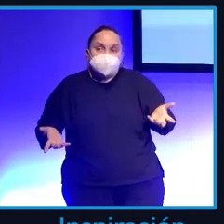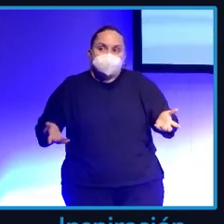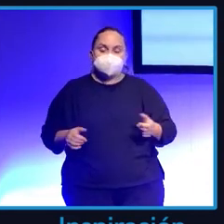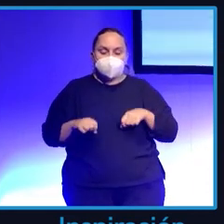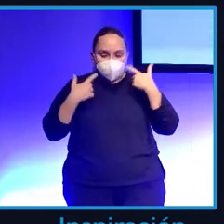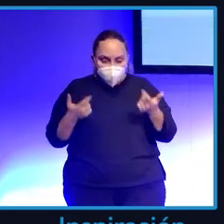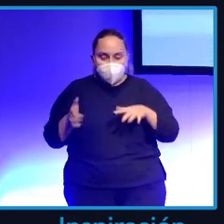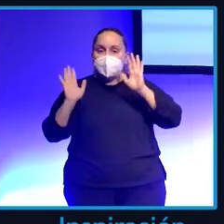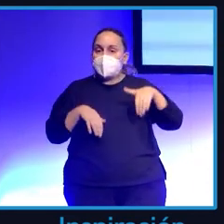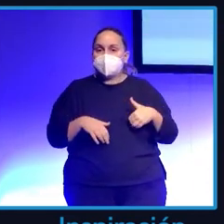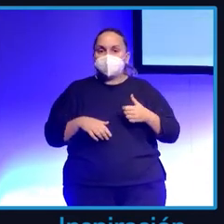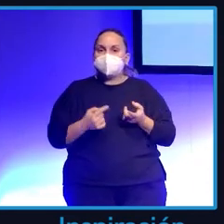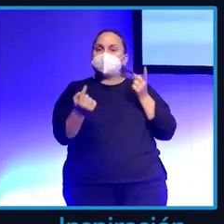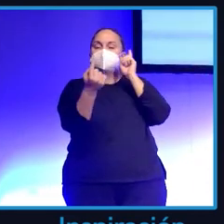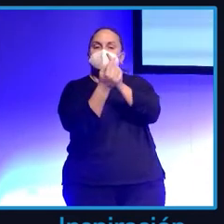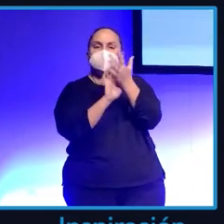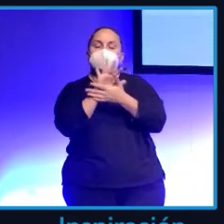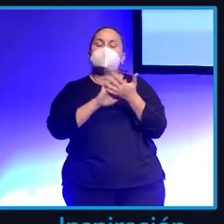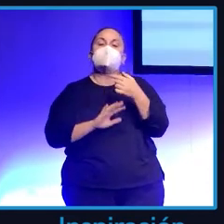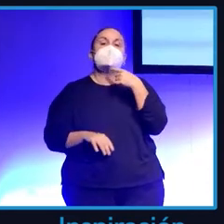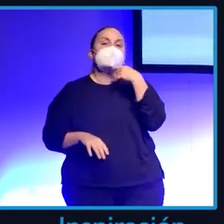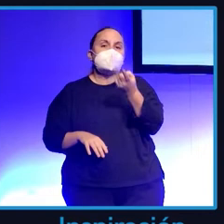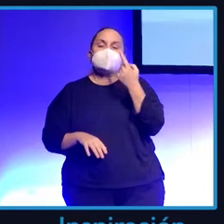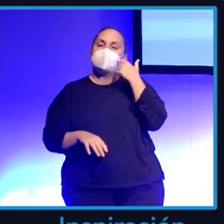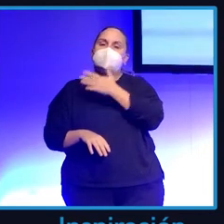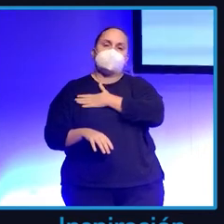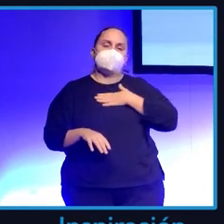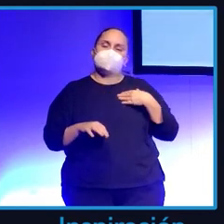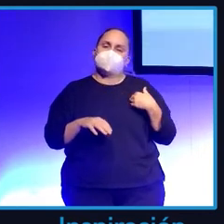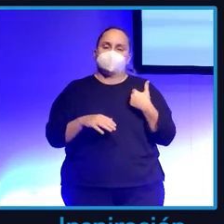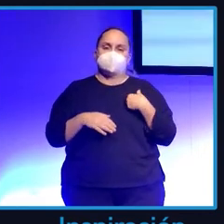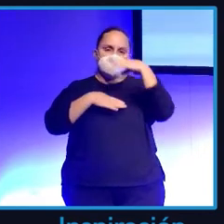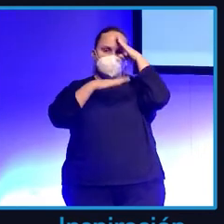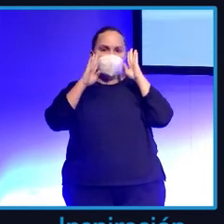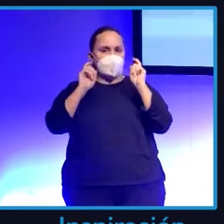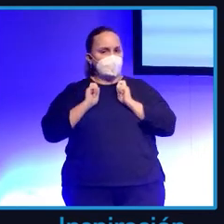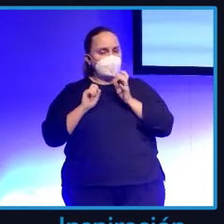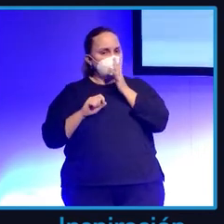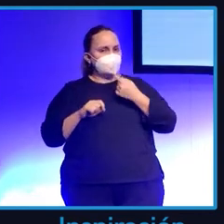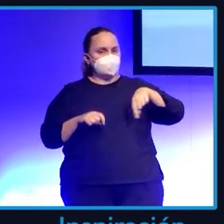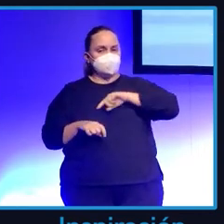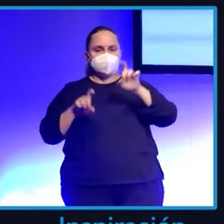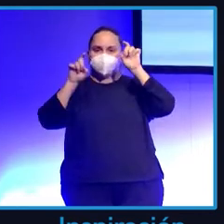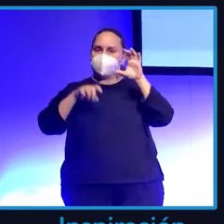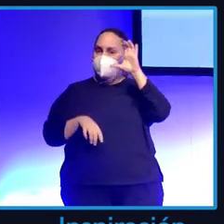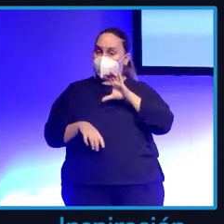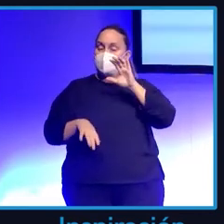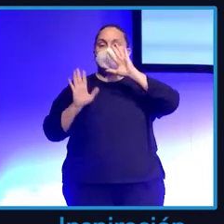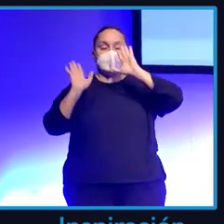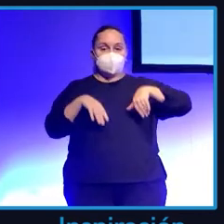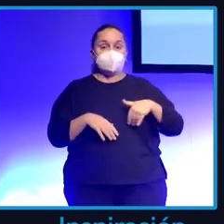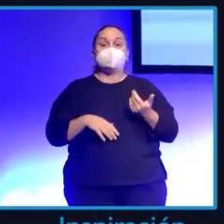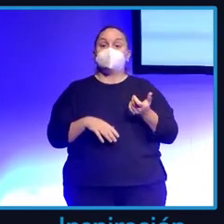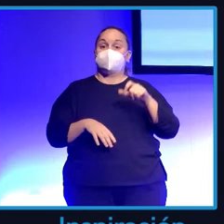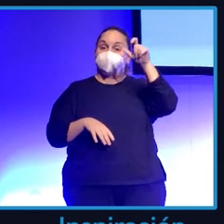naturalidad, al final acabé hablando con él. Y le dije que queríamos un poco de casito los divulgadores. Pues hicimos una reunión con Fernando